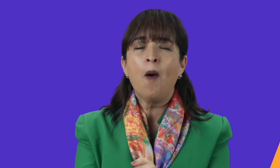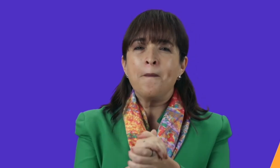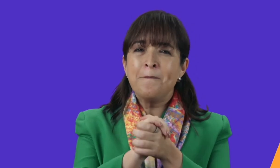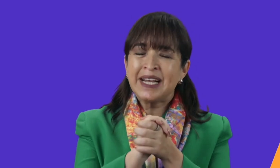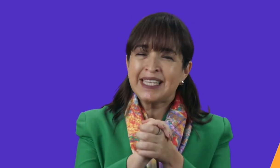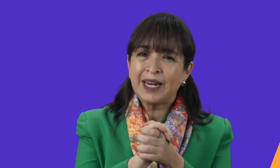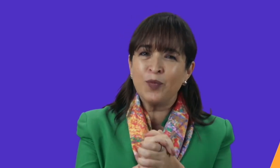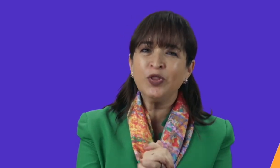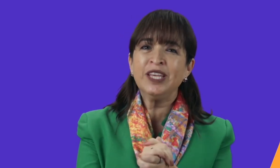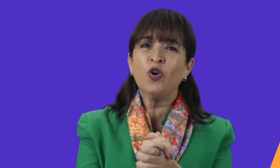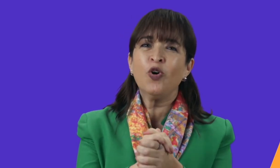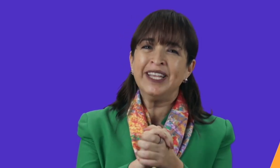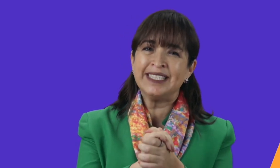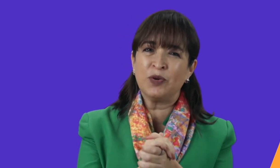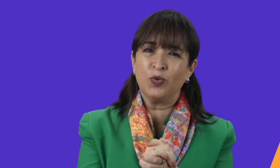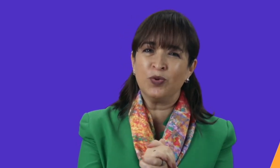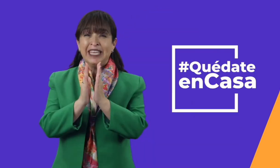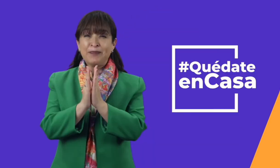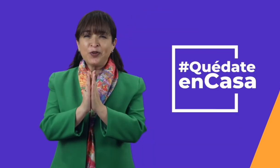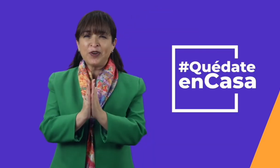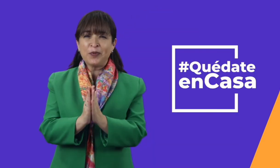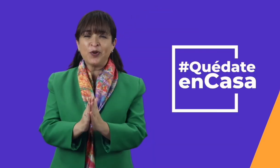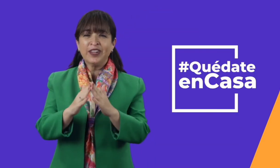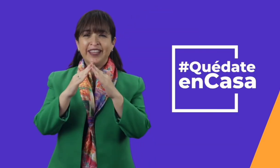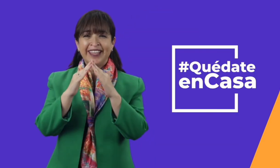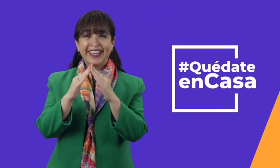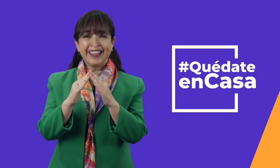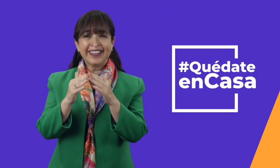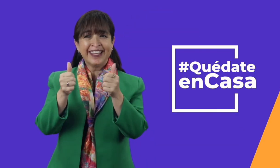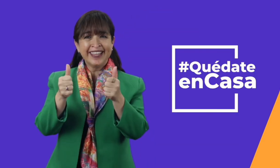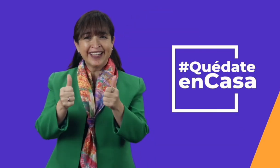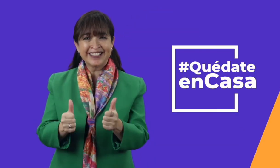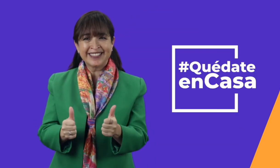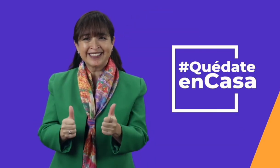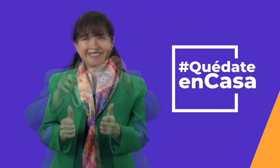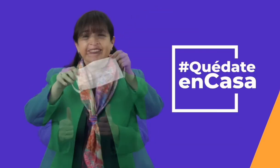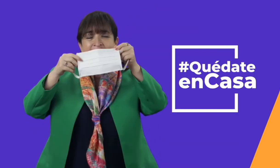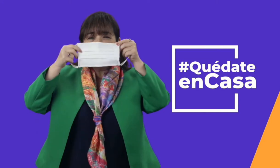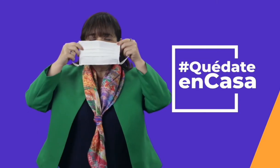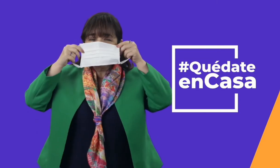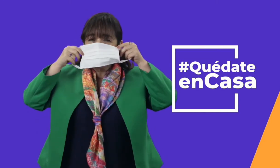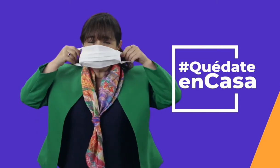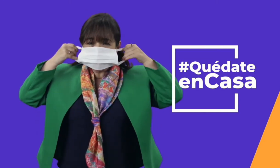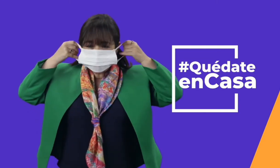educativo más armónico y seguro. Y por favor, quédate en casa.